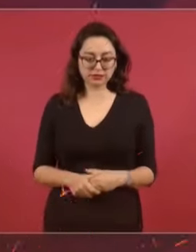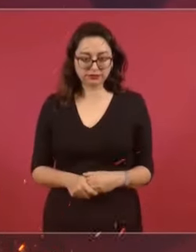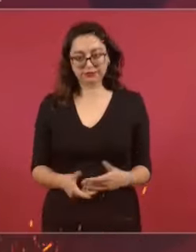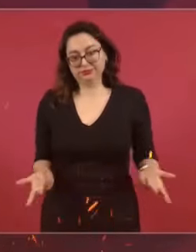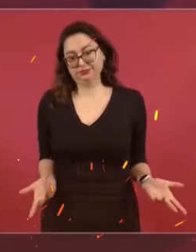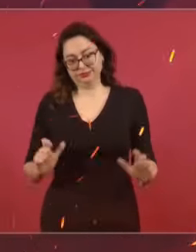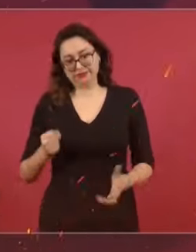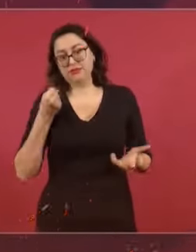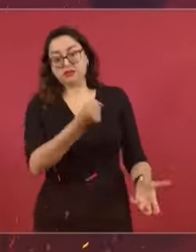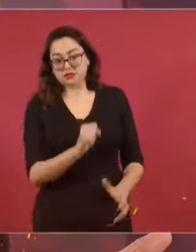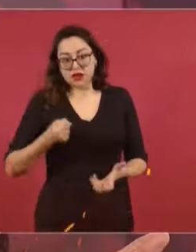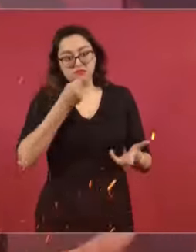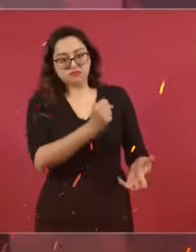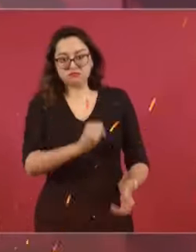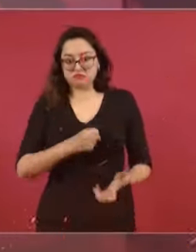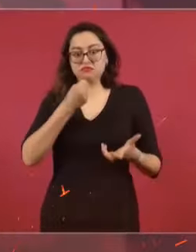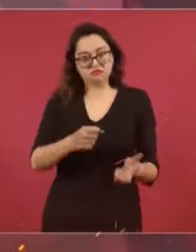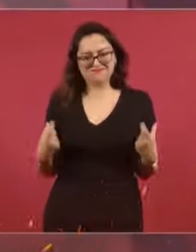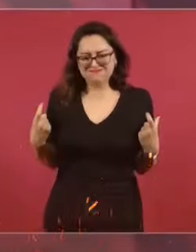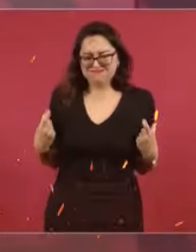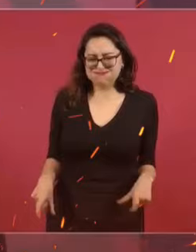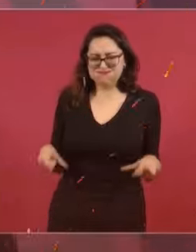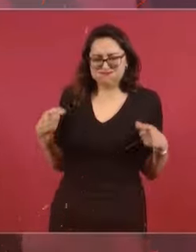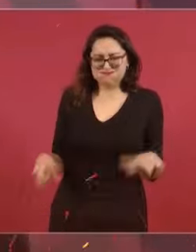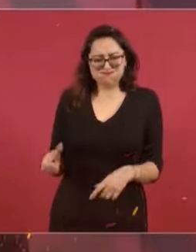Y costosísimos. Porque ya vimos,